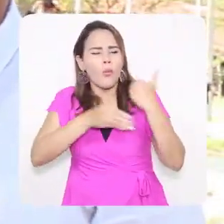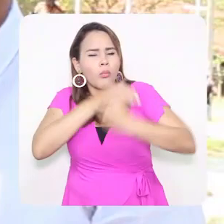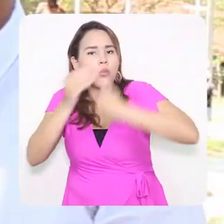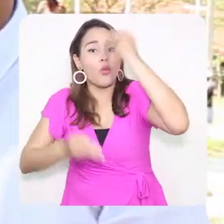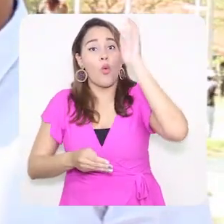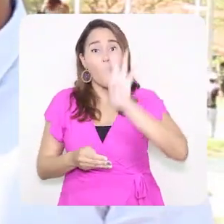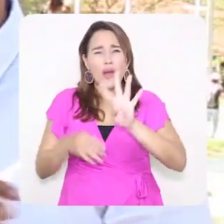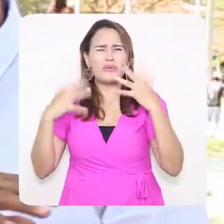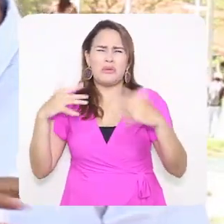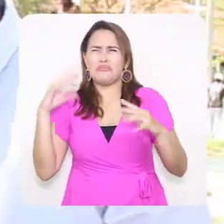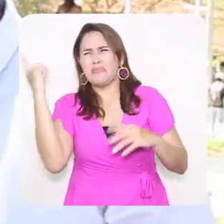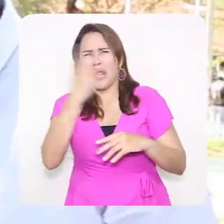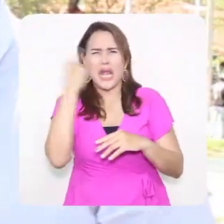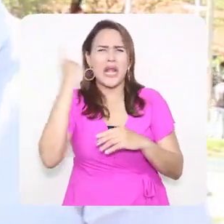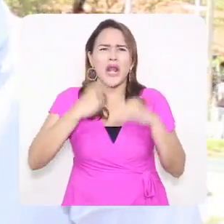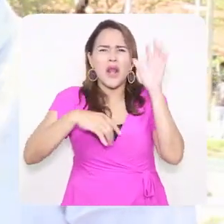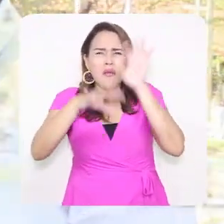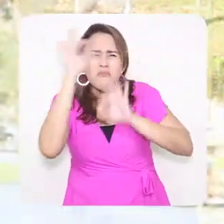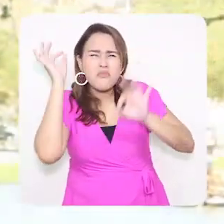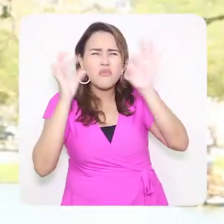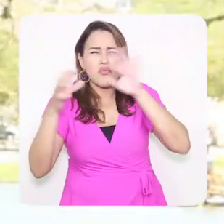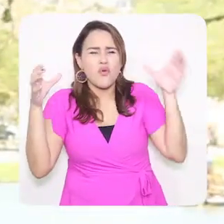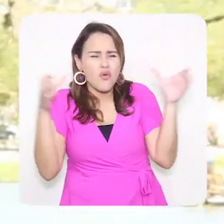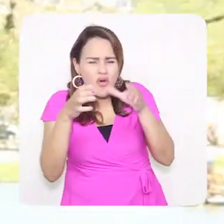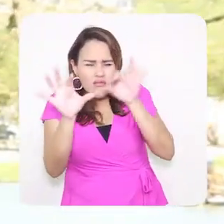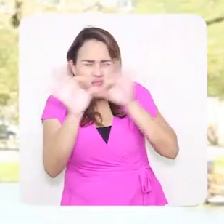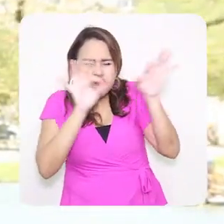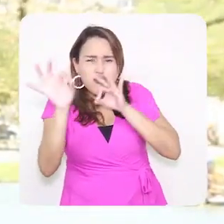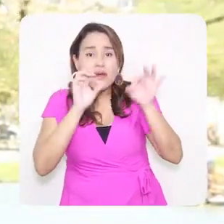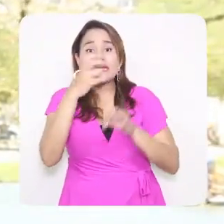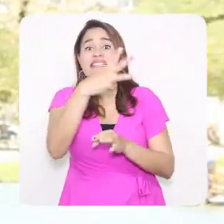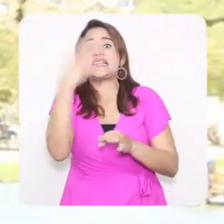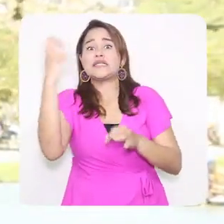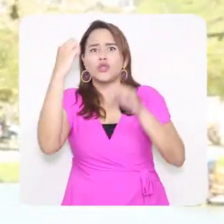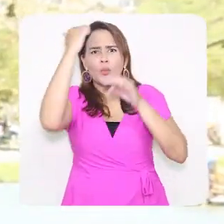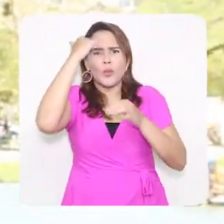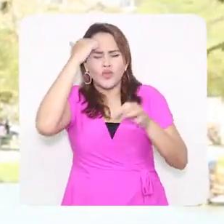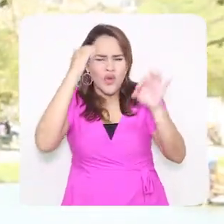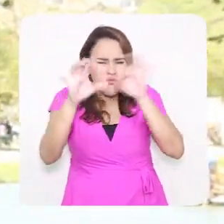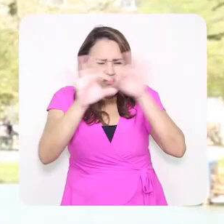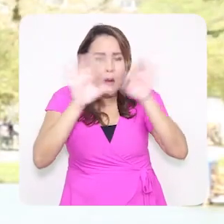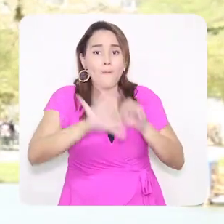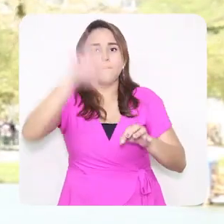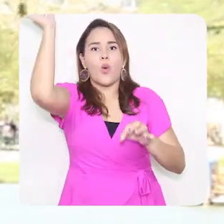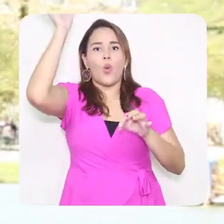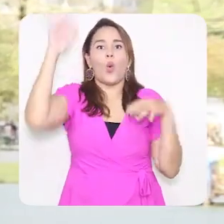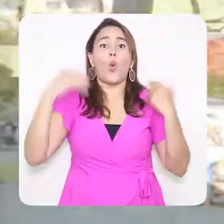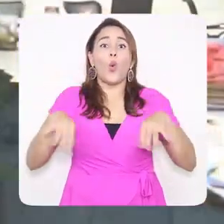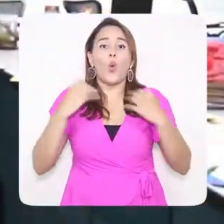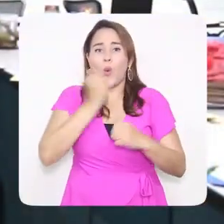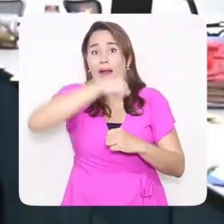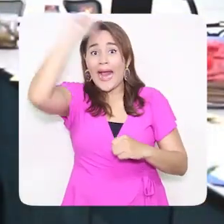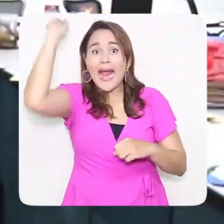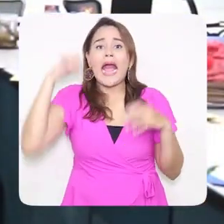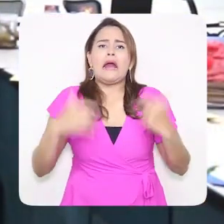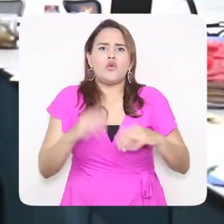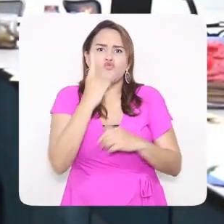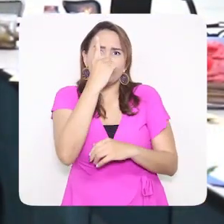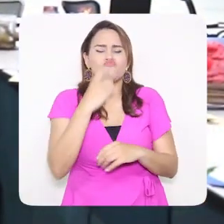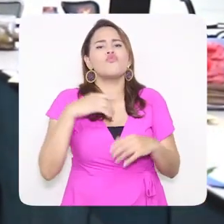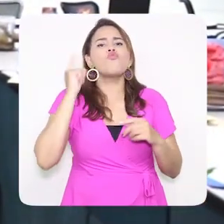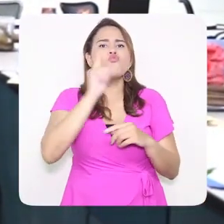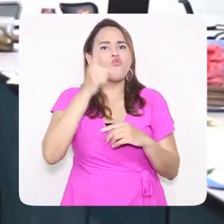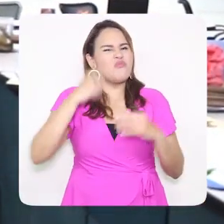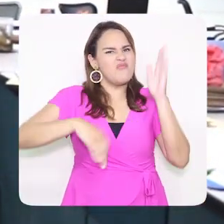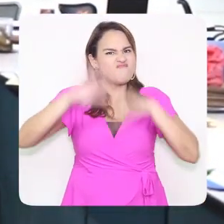educadores, donde el experto académico logró superar con excelencia y destacó el acompañamiento de Uní Magdalena desde el principio. Fue